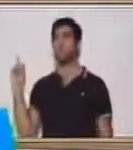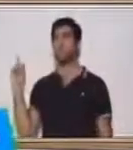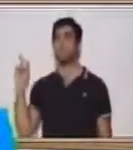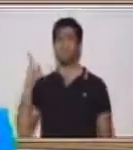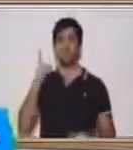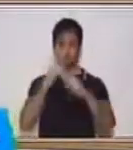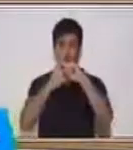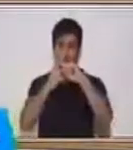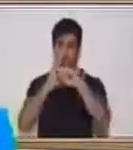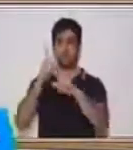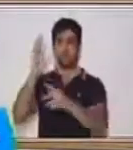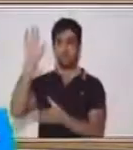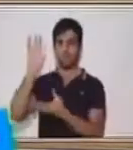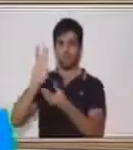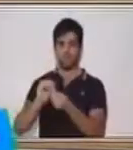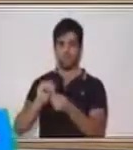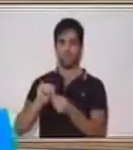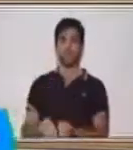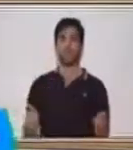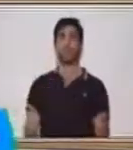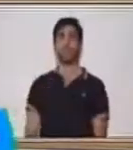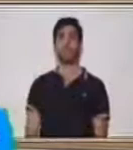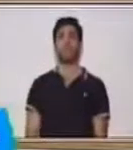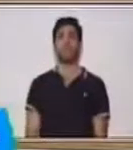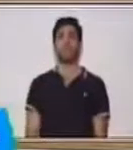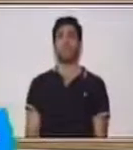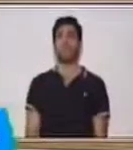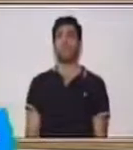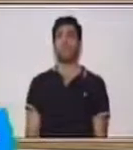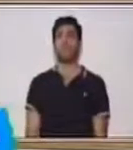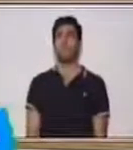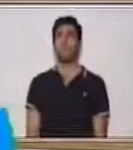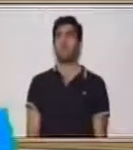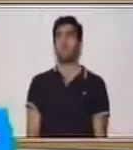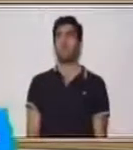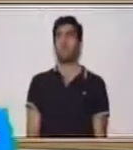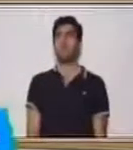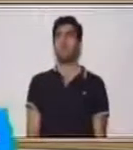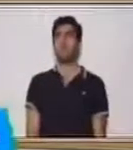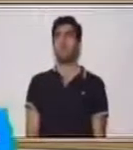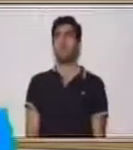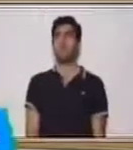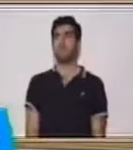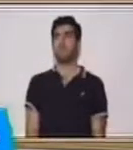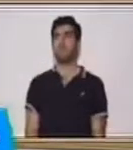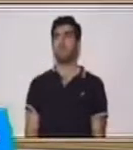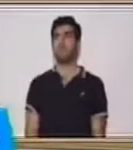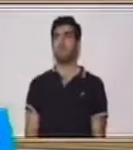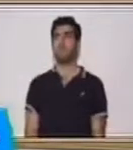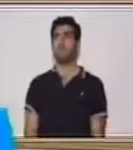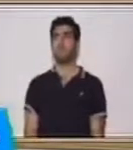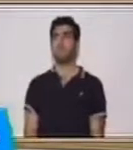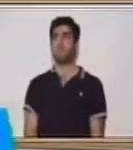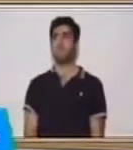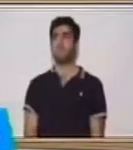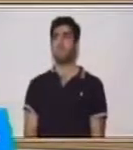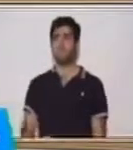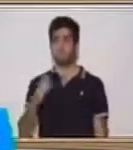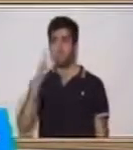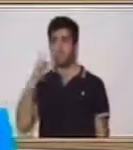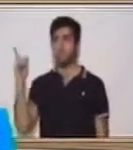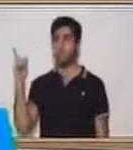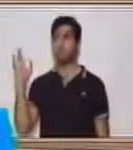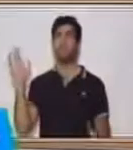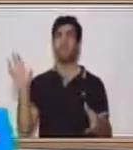cero, seis más uno, siete y uno. Unidades, era centena mil.